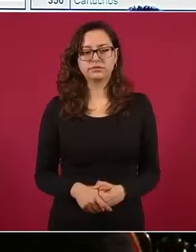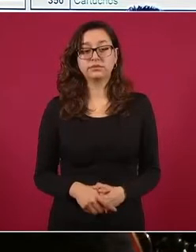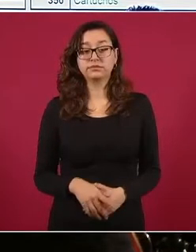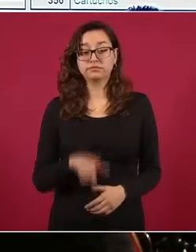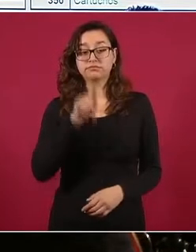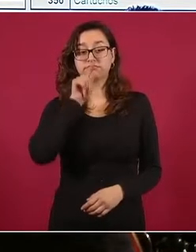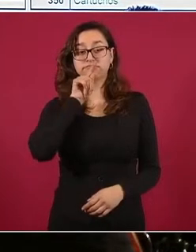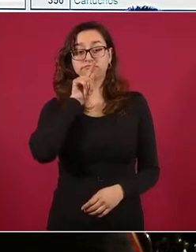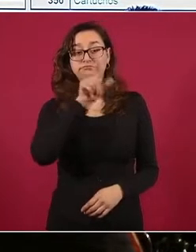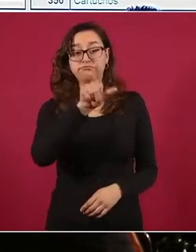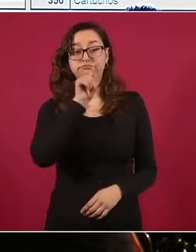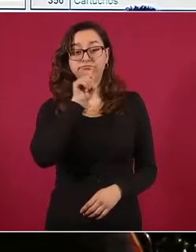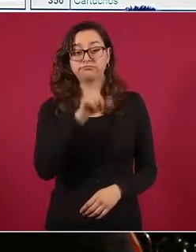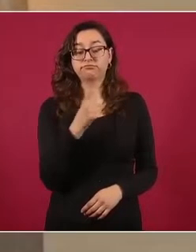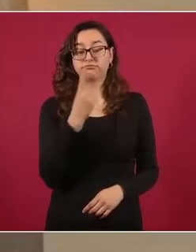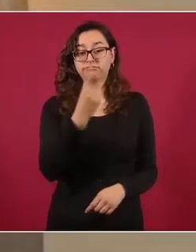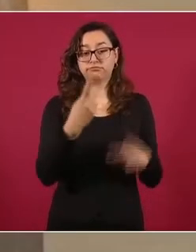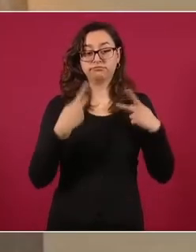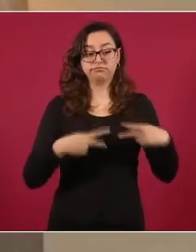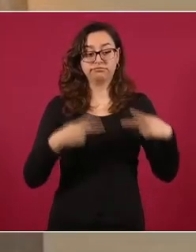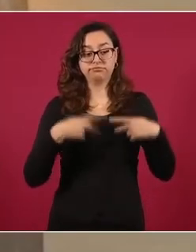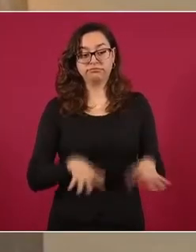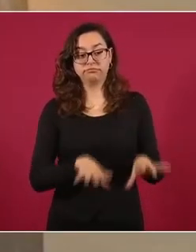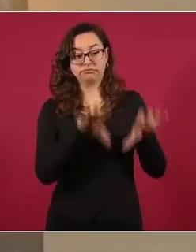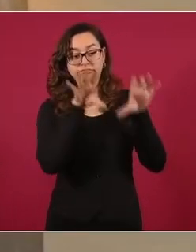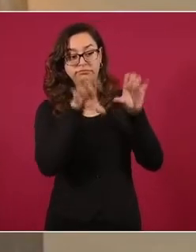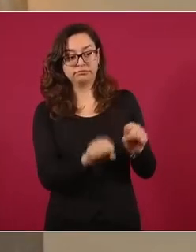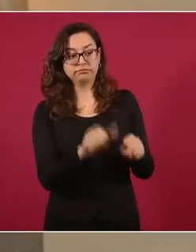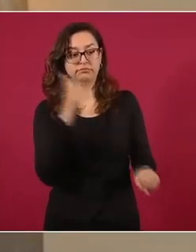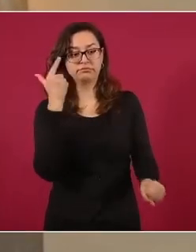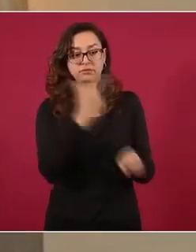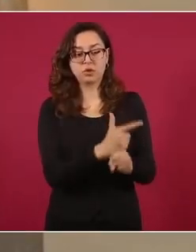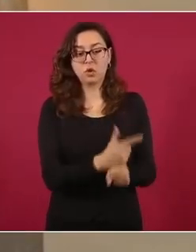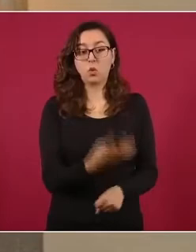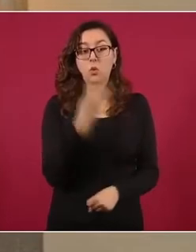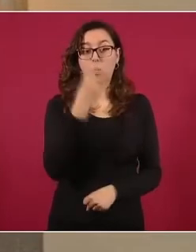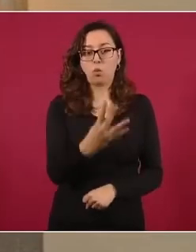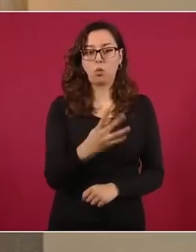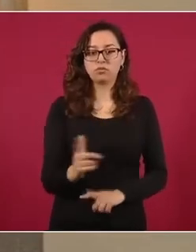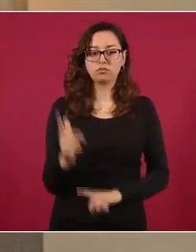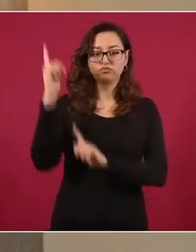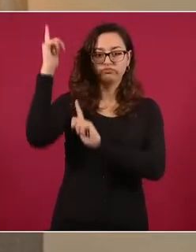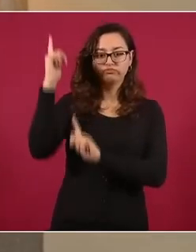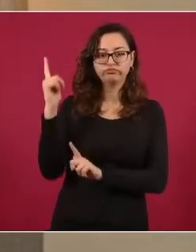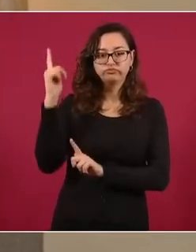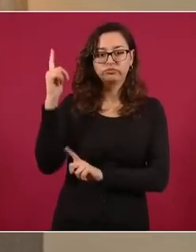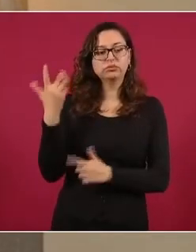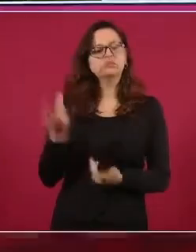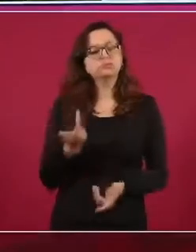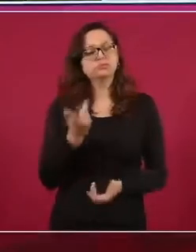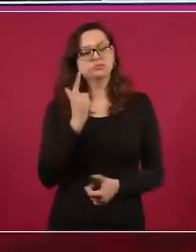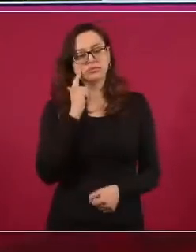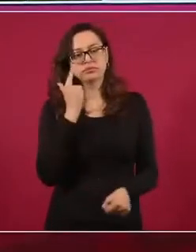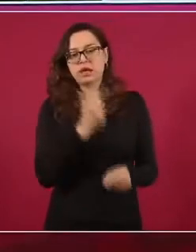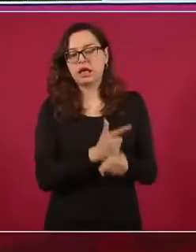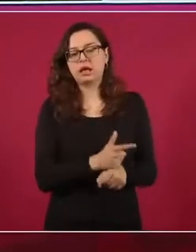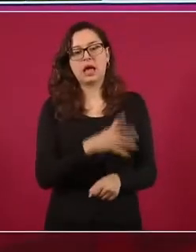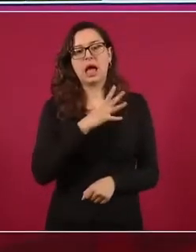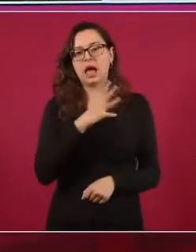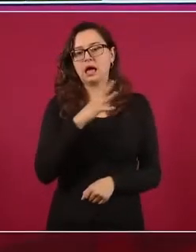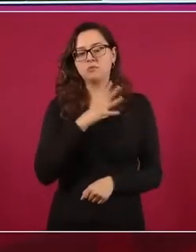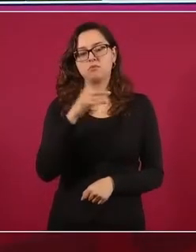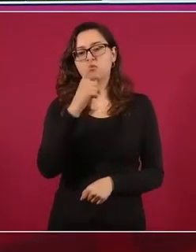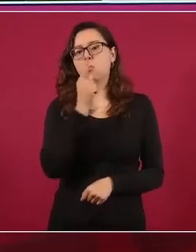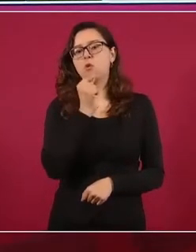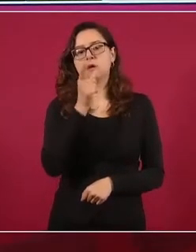Jalisco, una persona detenida con cuatro armas largas, recordando que ahí hay un despliegue permanente a partir de los